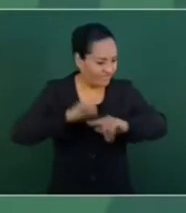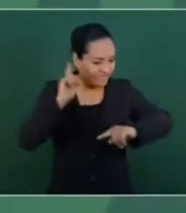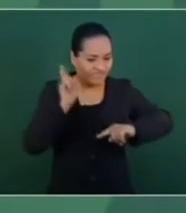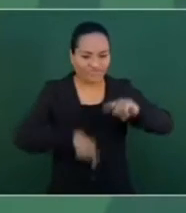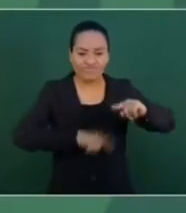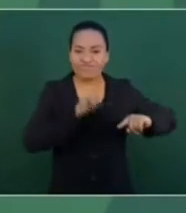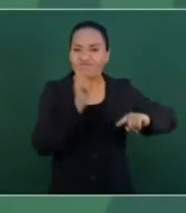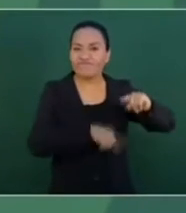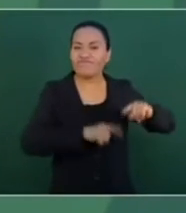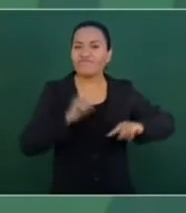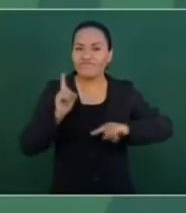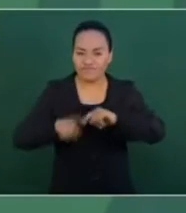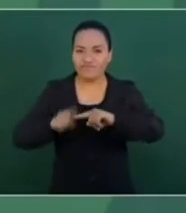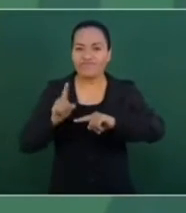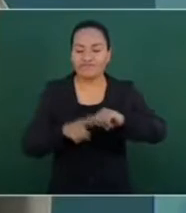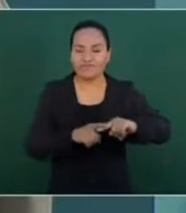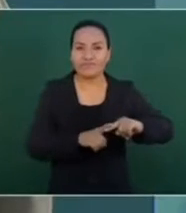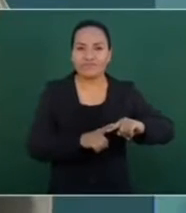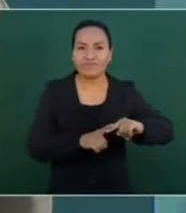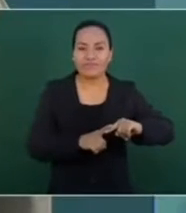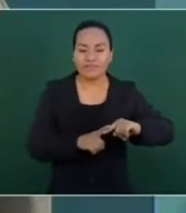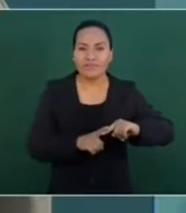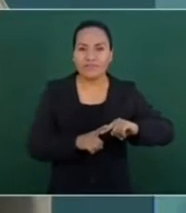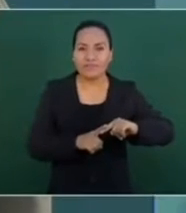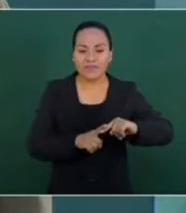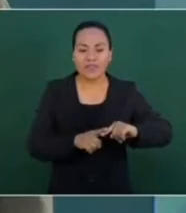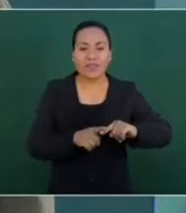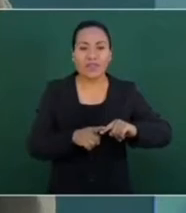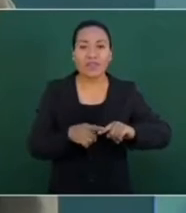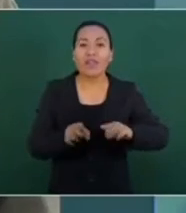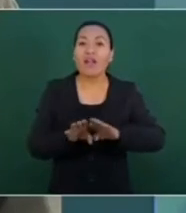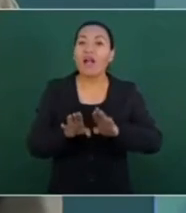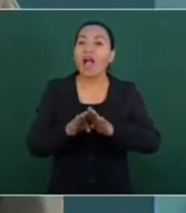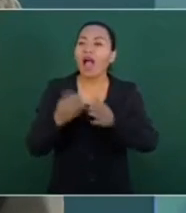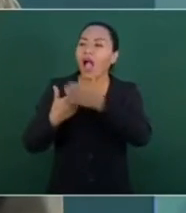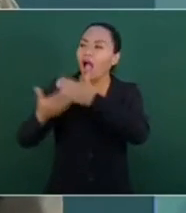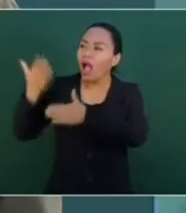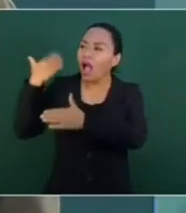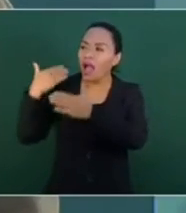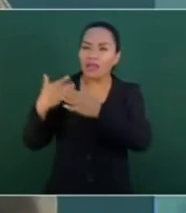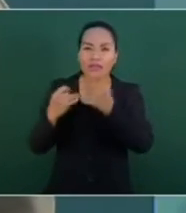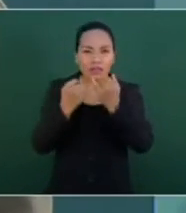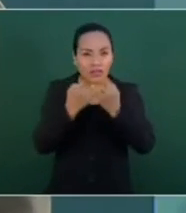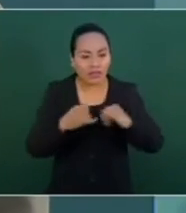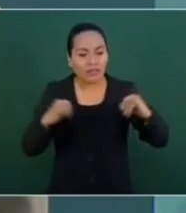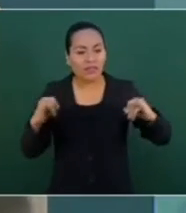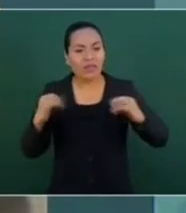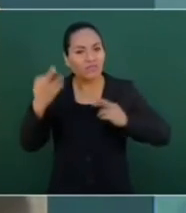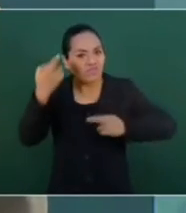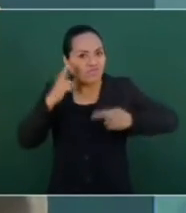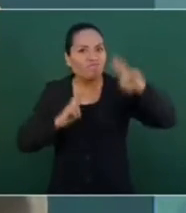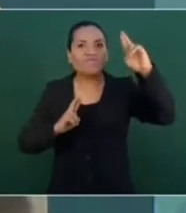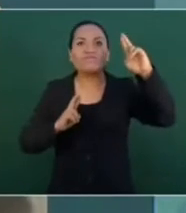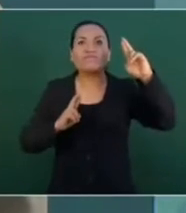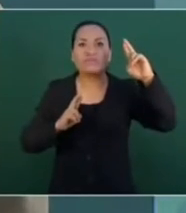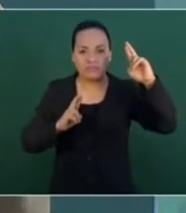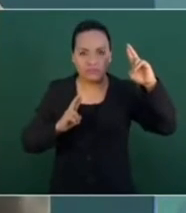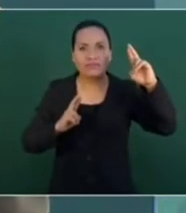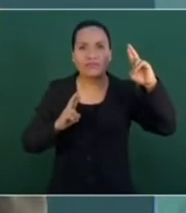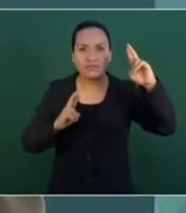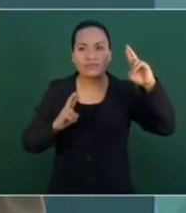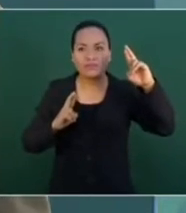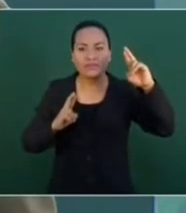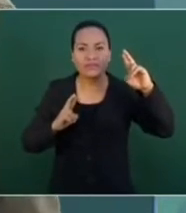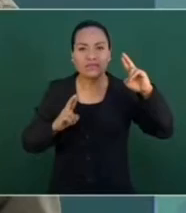iba a ser igual de profunda como lo fue la independencia, la reforma, la revolución, pero de